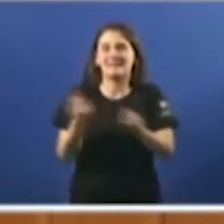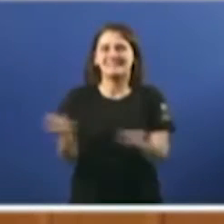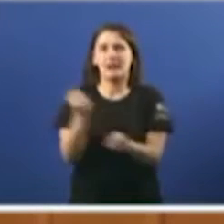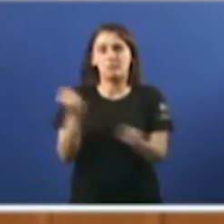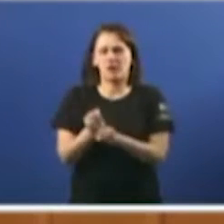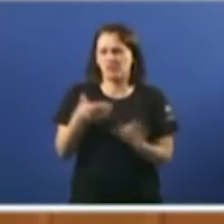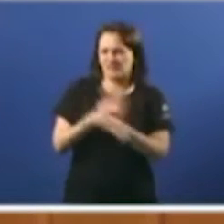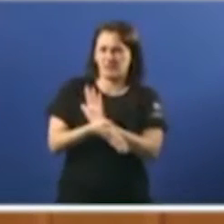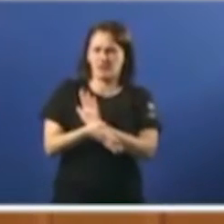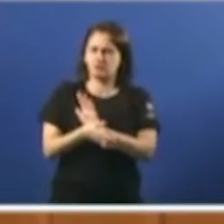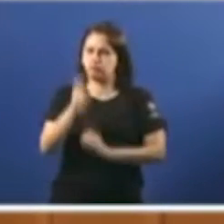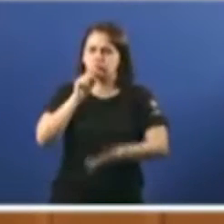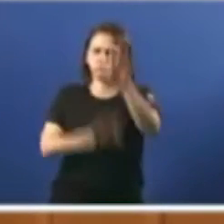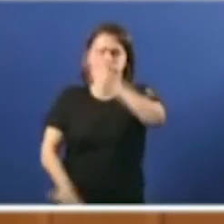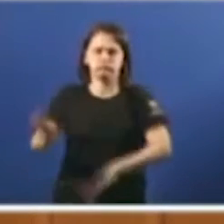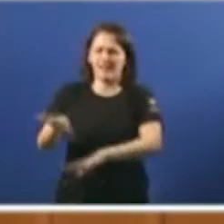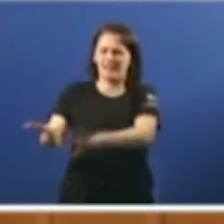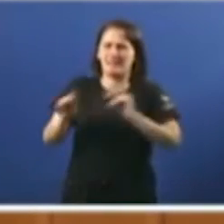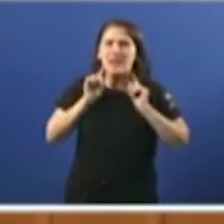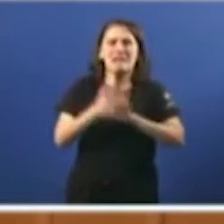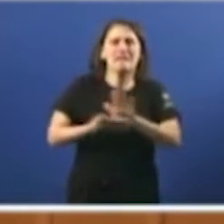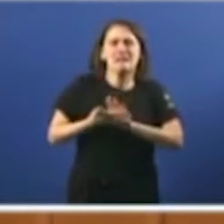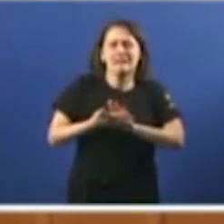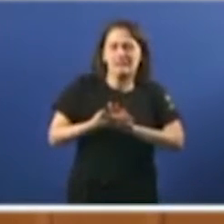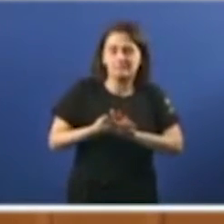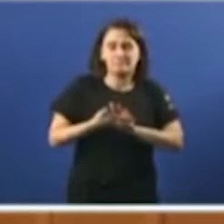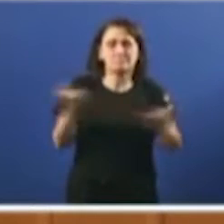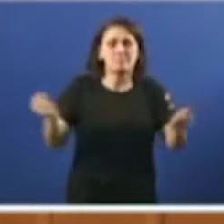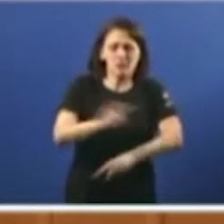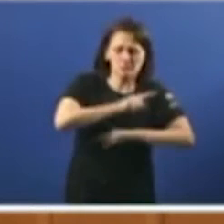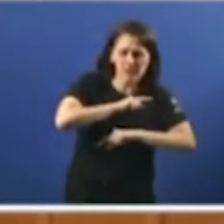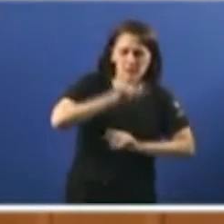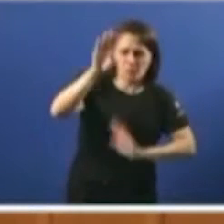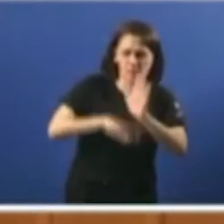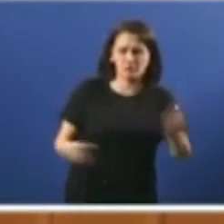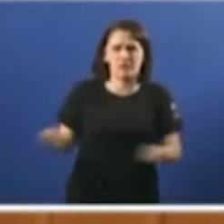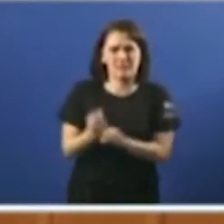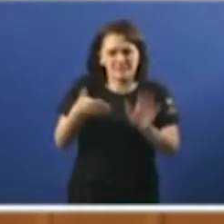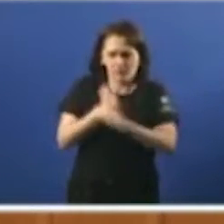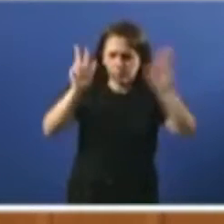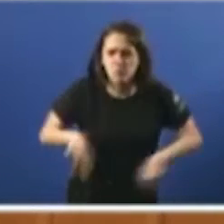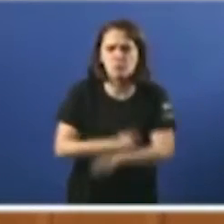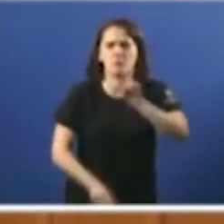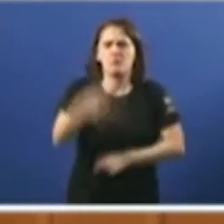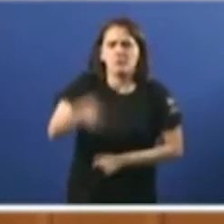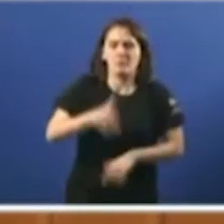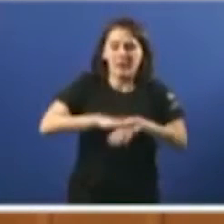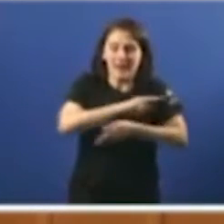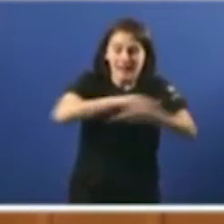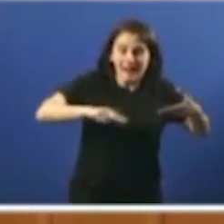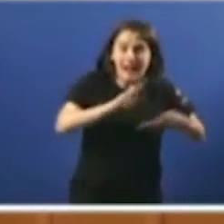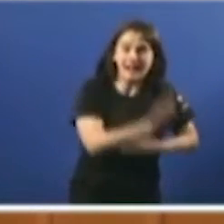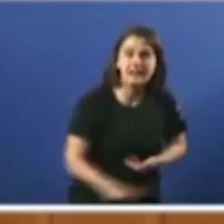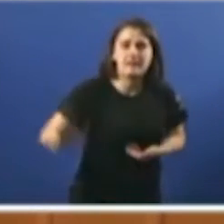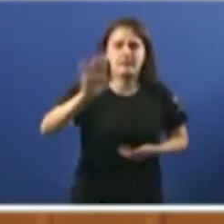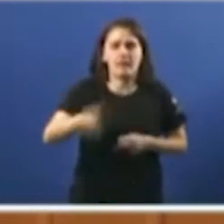Resulta realmente complicado entender que cando se trata cando desemprego as condicións de traballo son un problema fundamental para a sociedade galega se